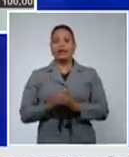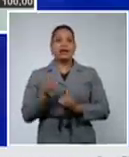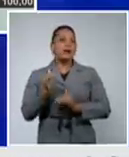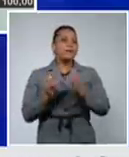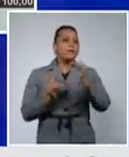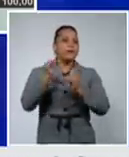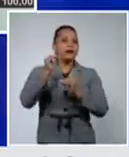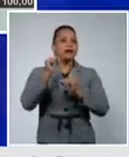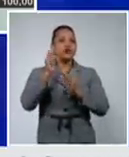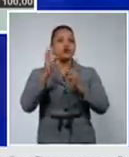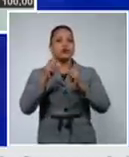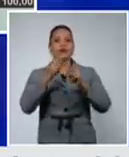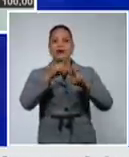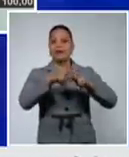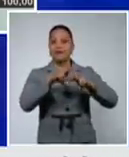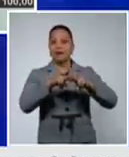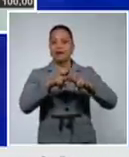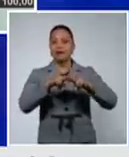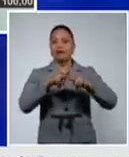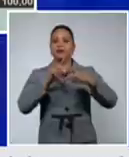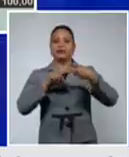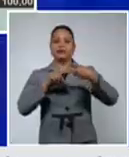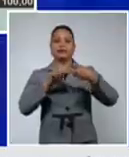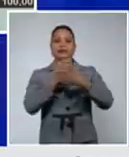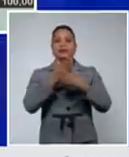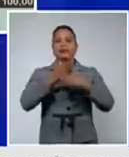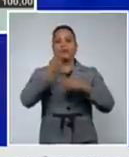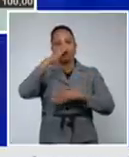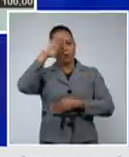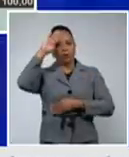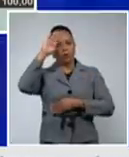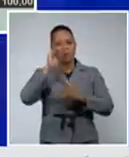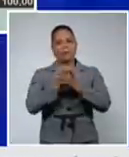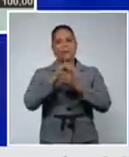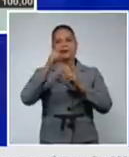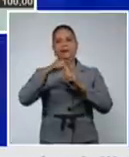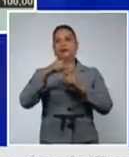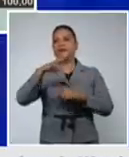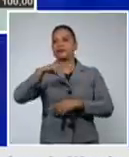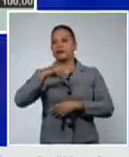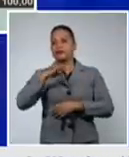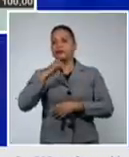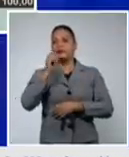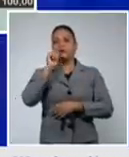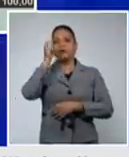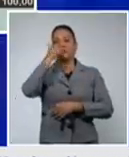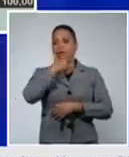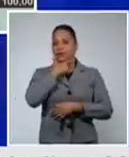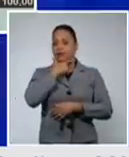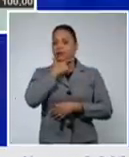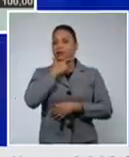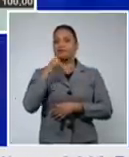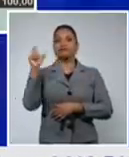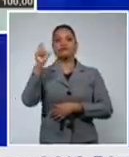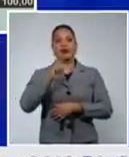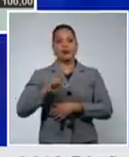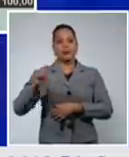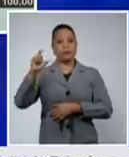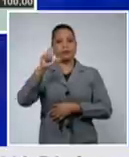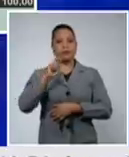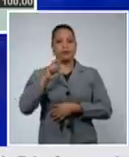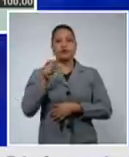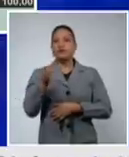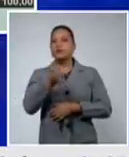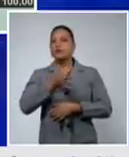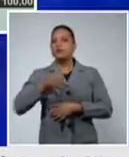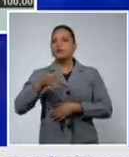de La Habana, Santiago de Cuba, Matanzas, Pinar del Río, Ciego de Ávila, Camagüey, del municipio